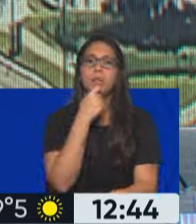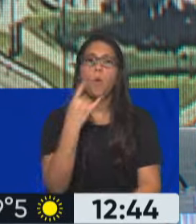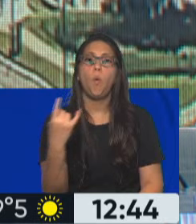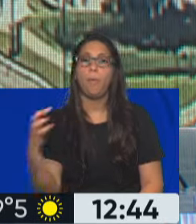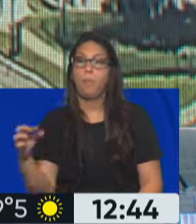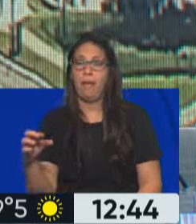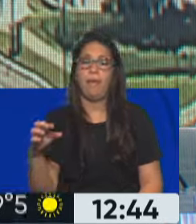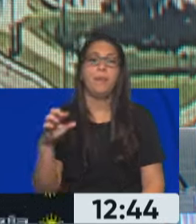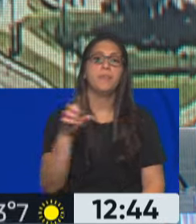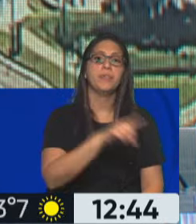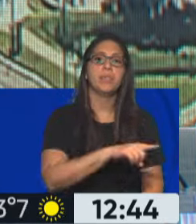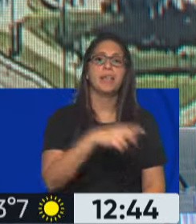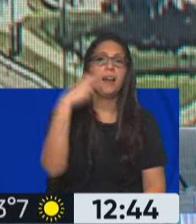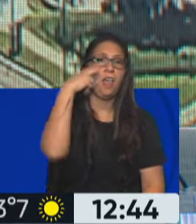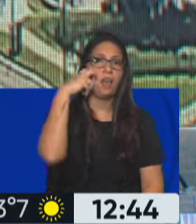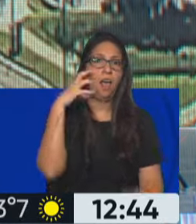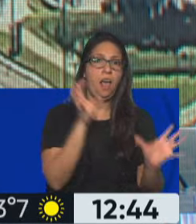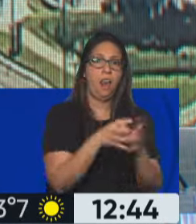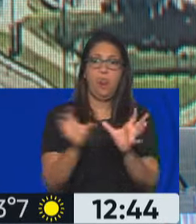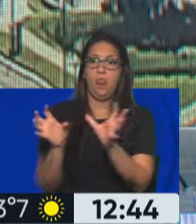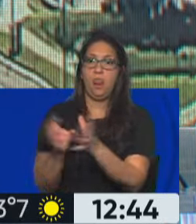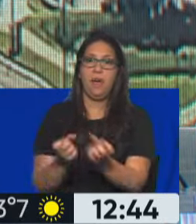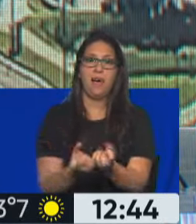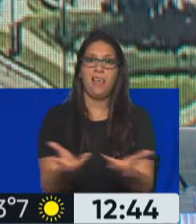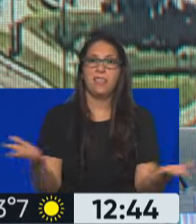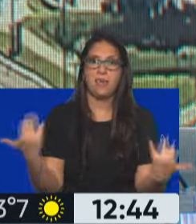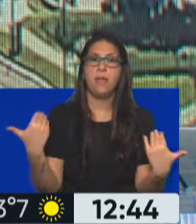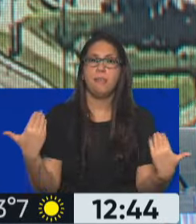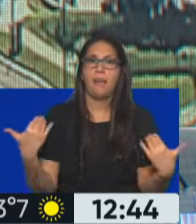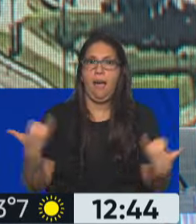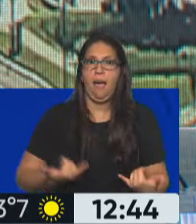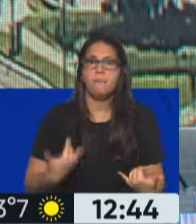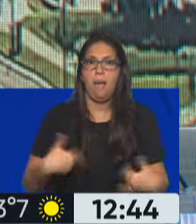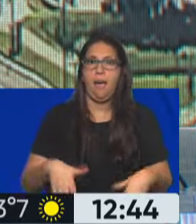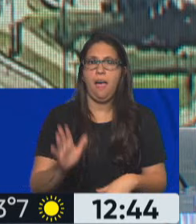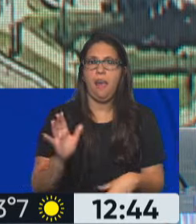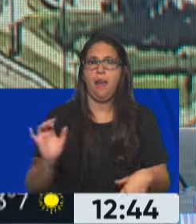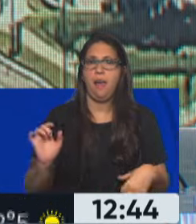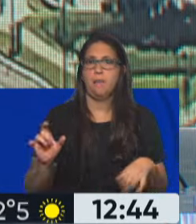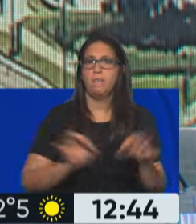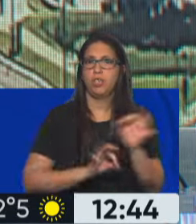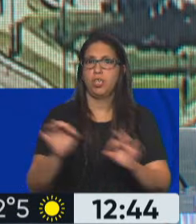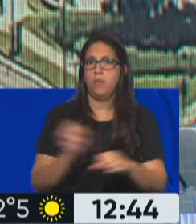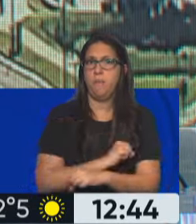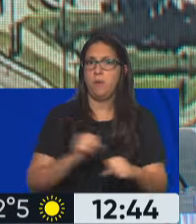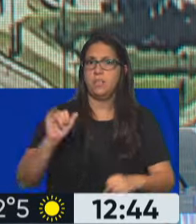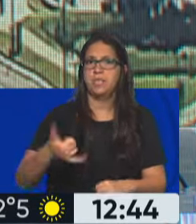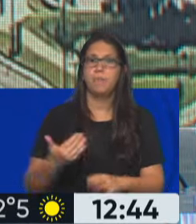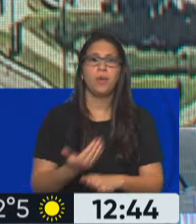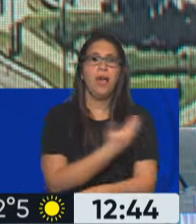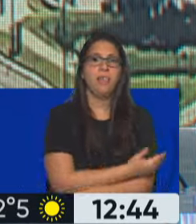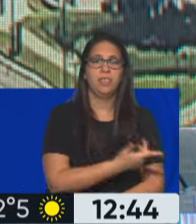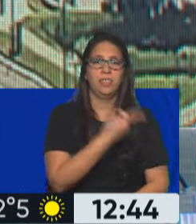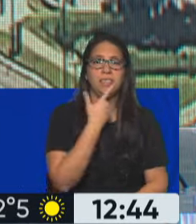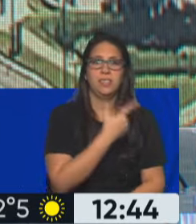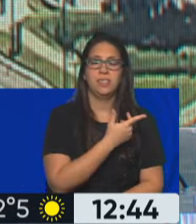toma solamente la Unión Cívica Radical, hay número suficiente para aprobar y sancionar el proyecto, porque ya viene con la